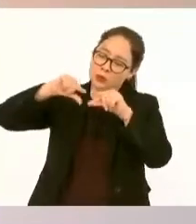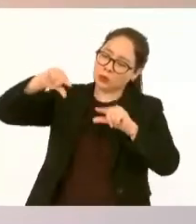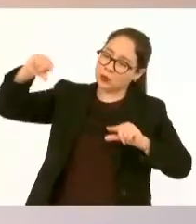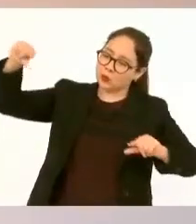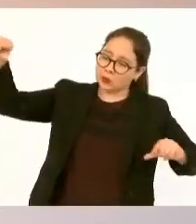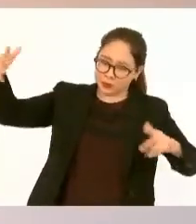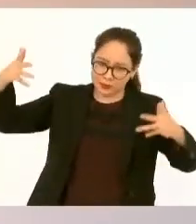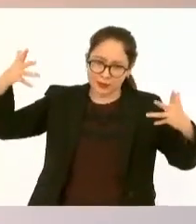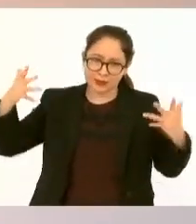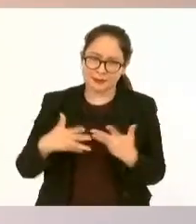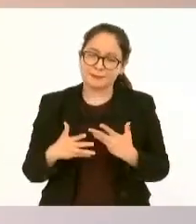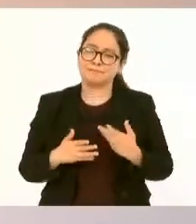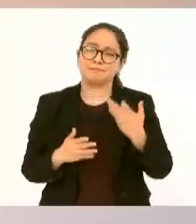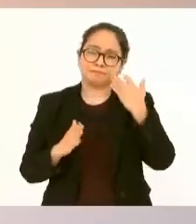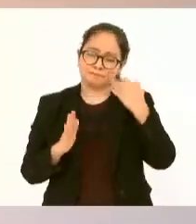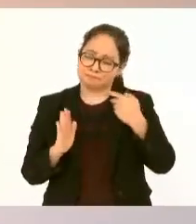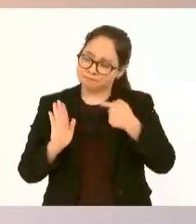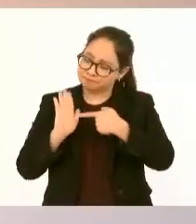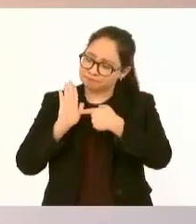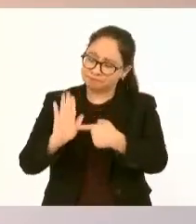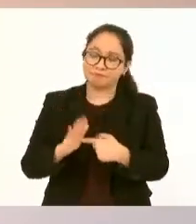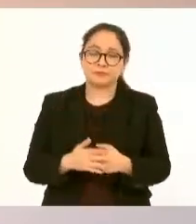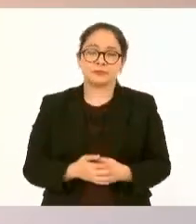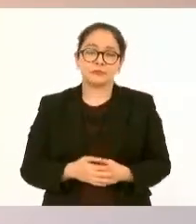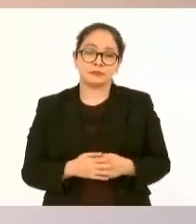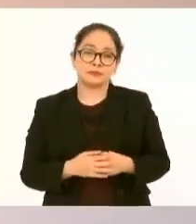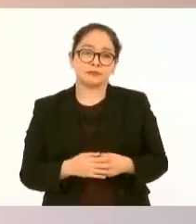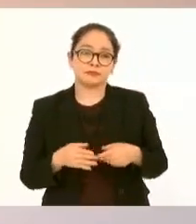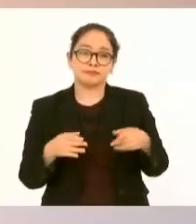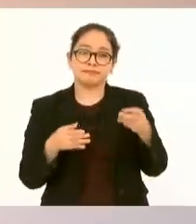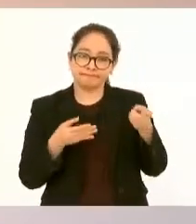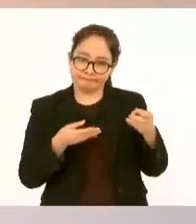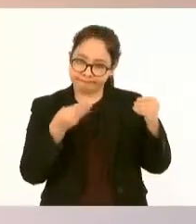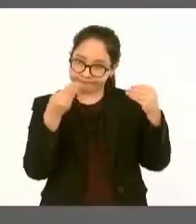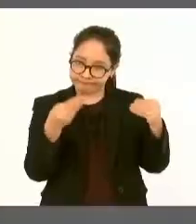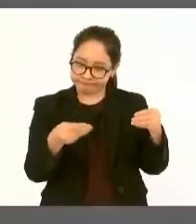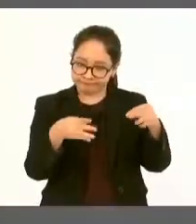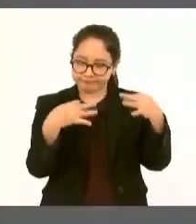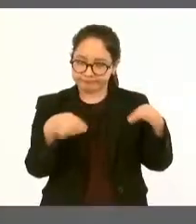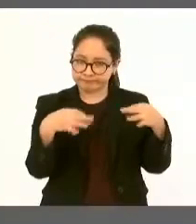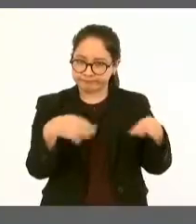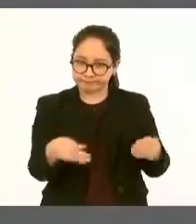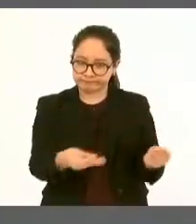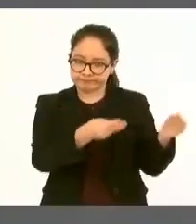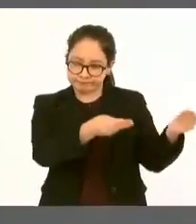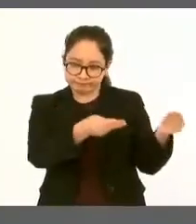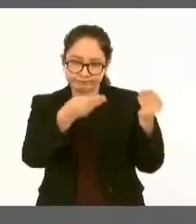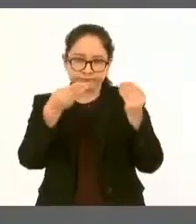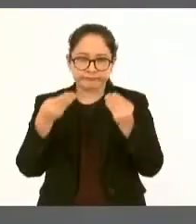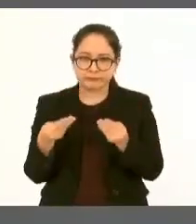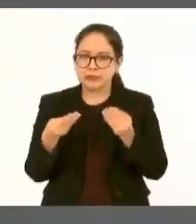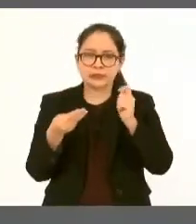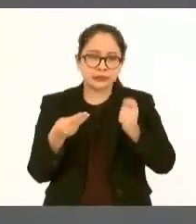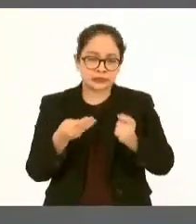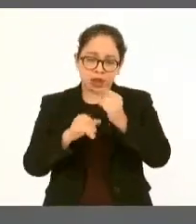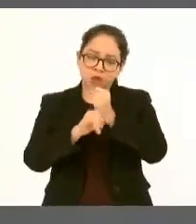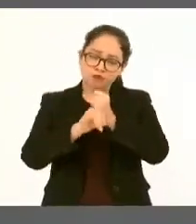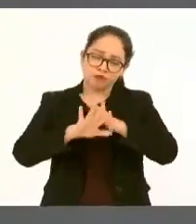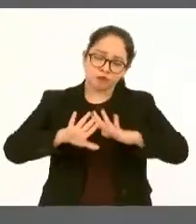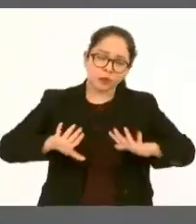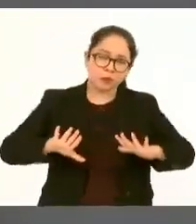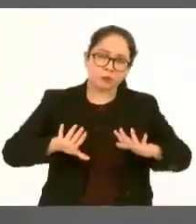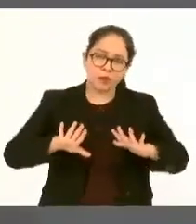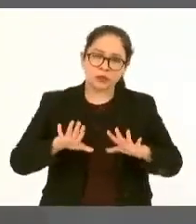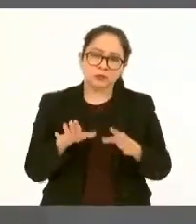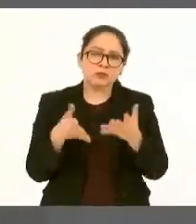Este es el informe que me entregan las distintas